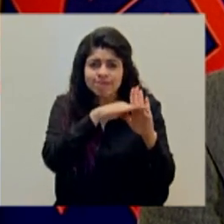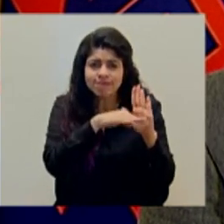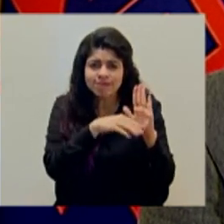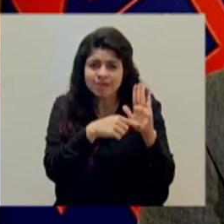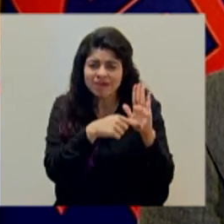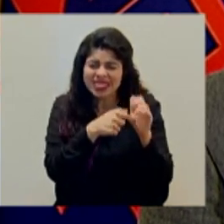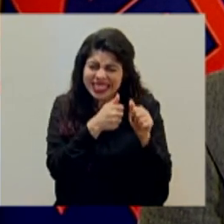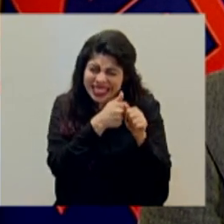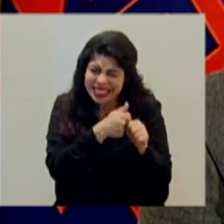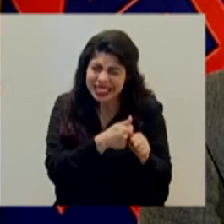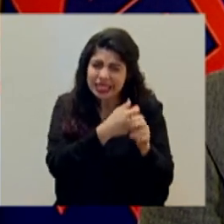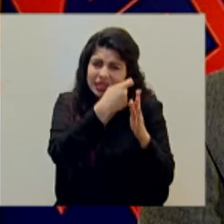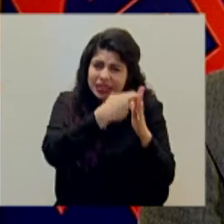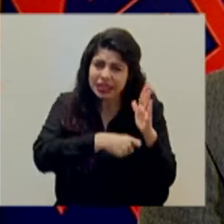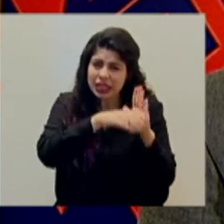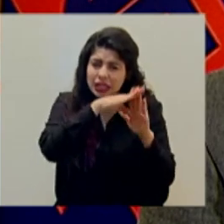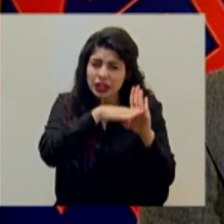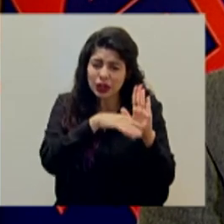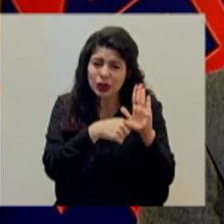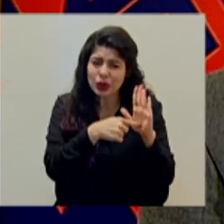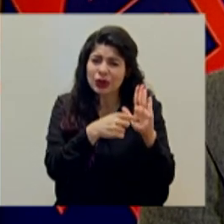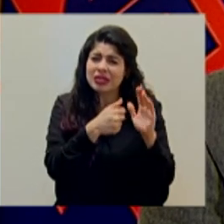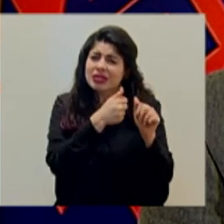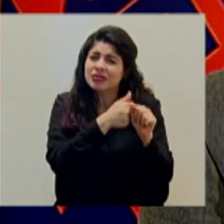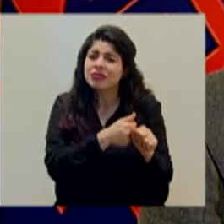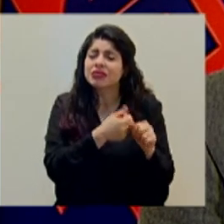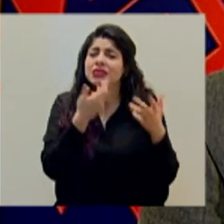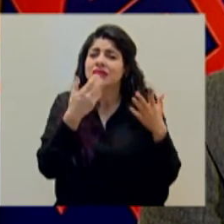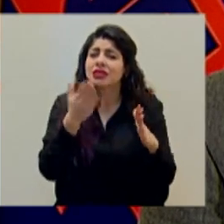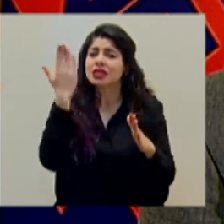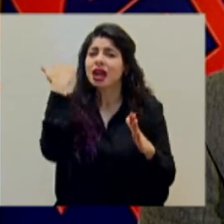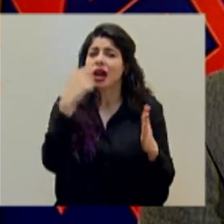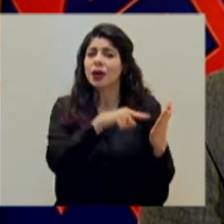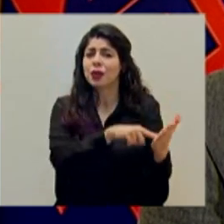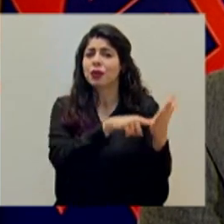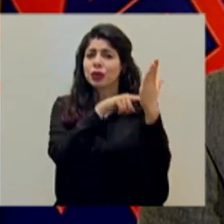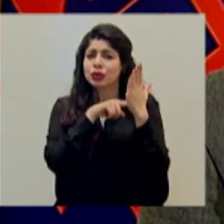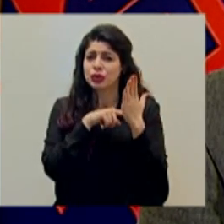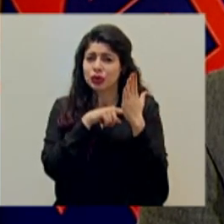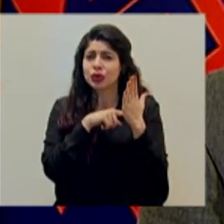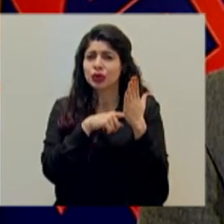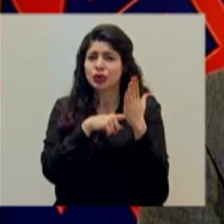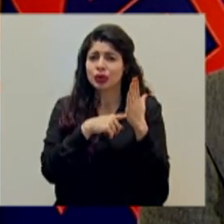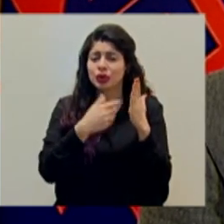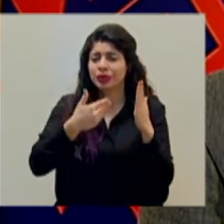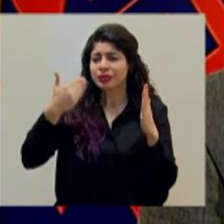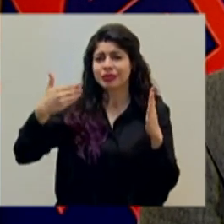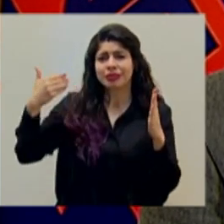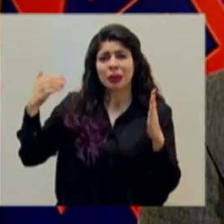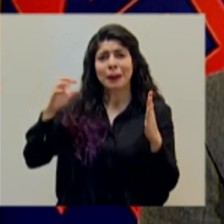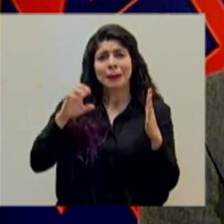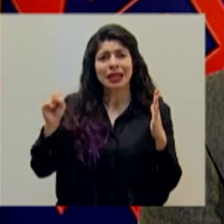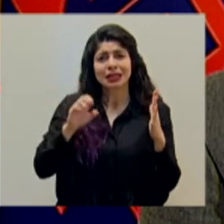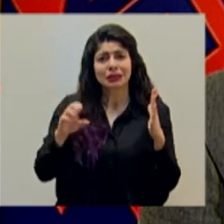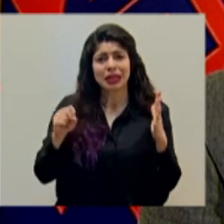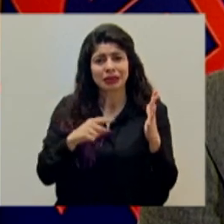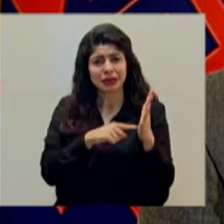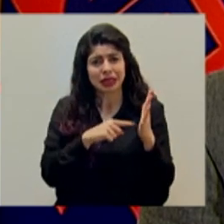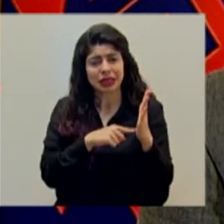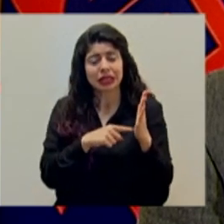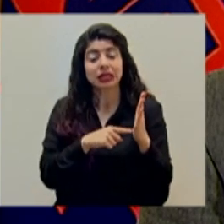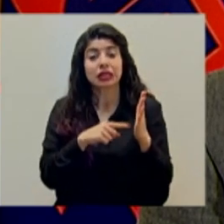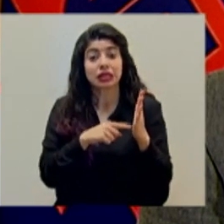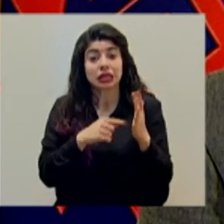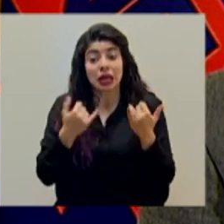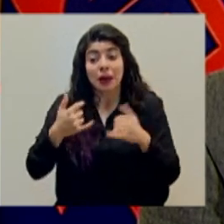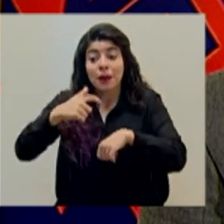apego estricto a lo que se nos ha mostrado todos estos meses y que justamente